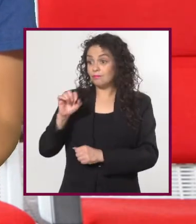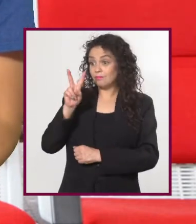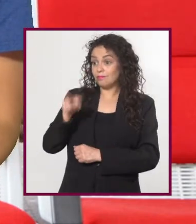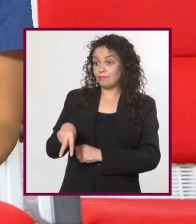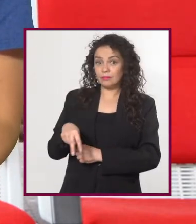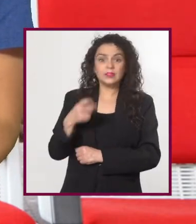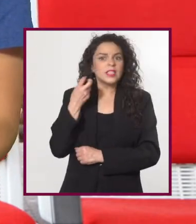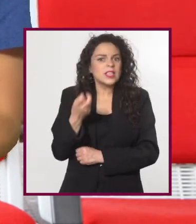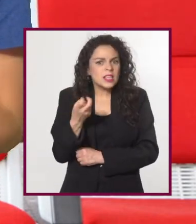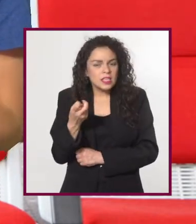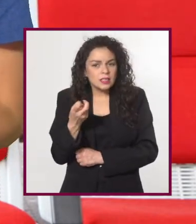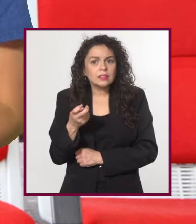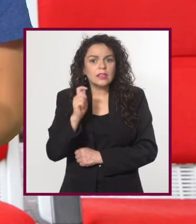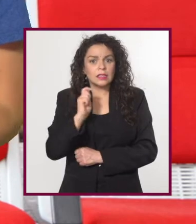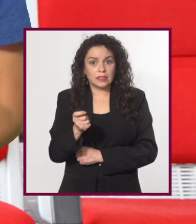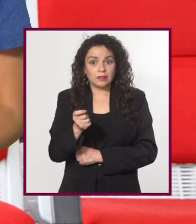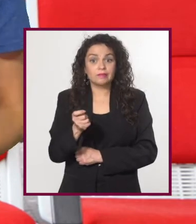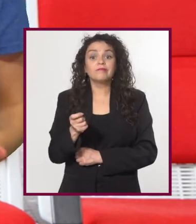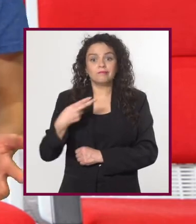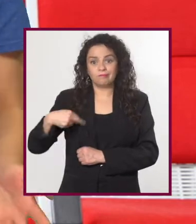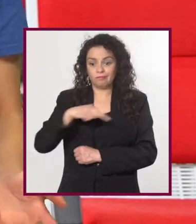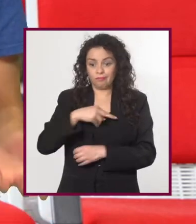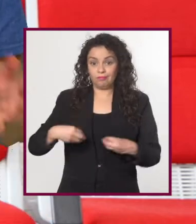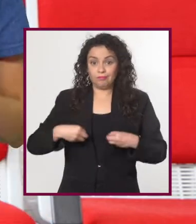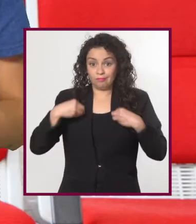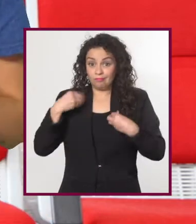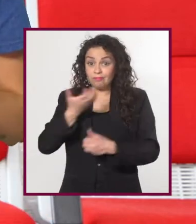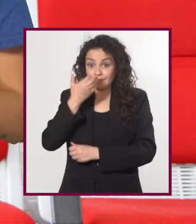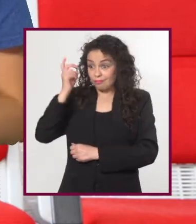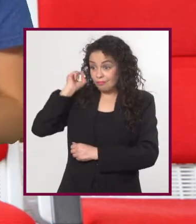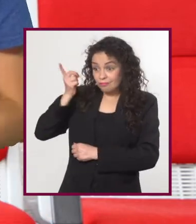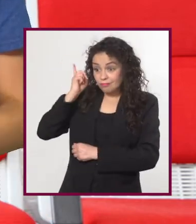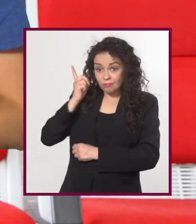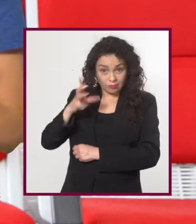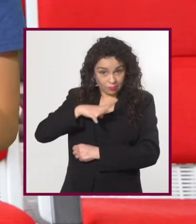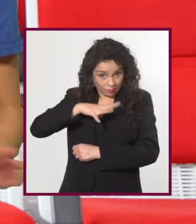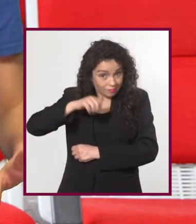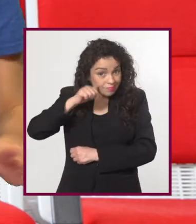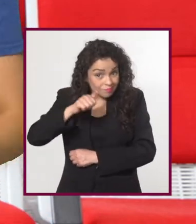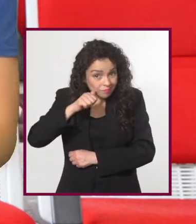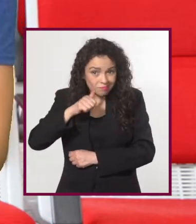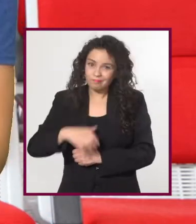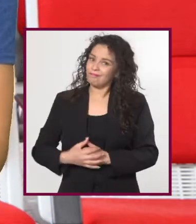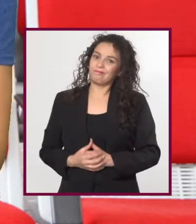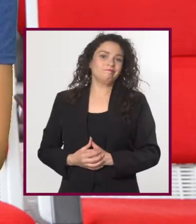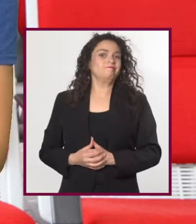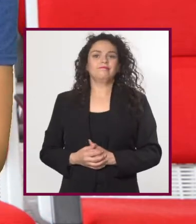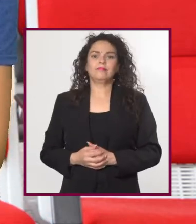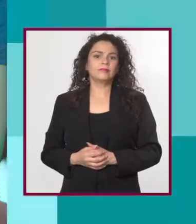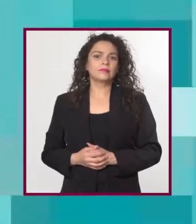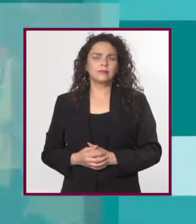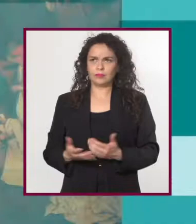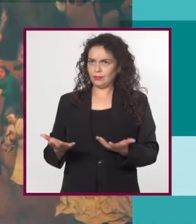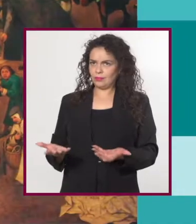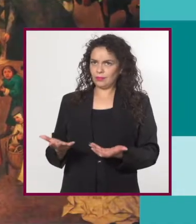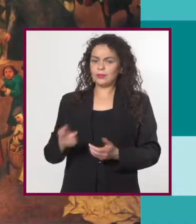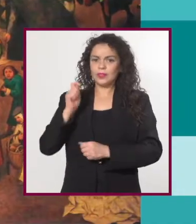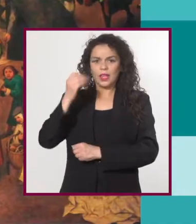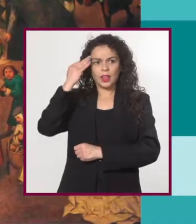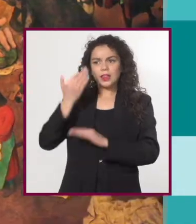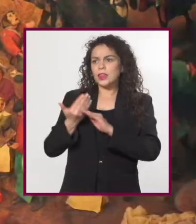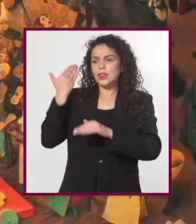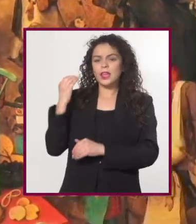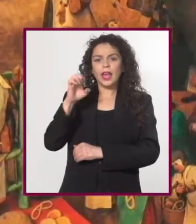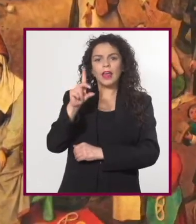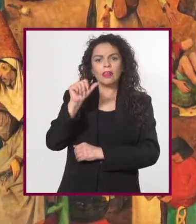Así es. Prácticas como esta, que ahora son parte de nuestra vida cotidiana, no siempre han existido. Ah, ¿no? Durante la